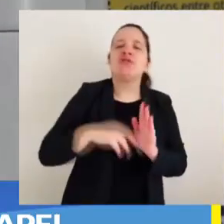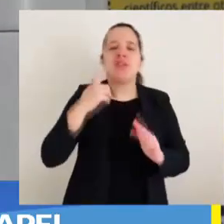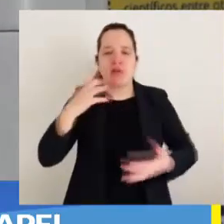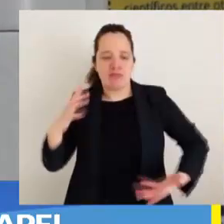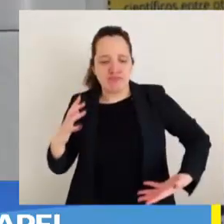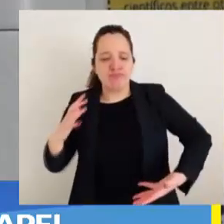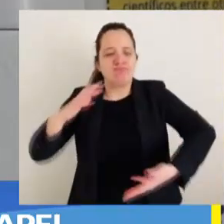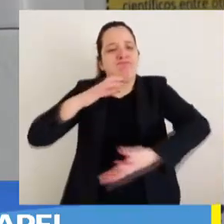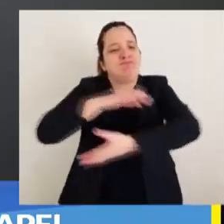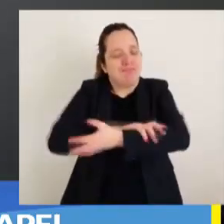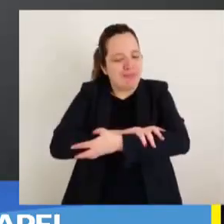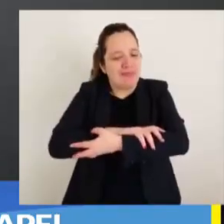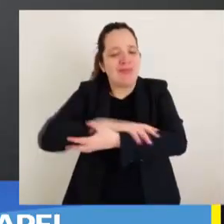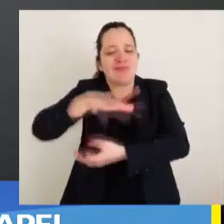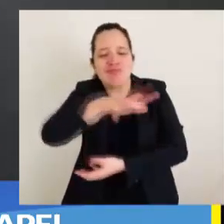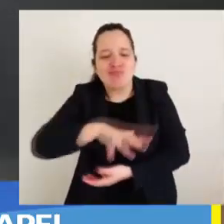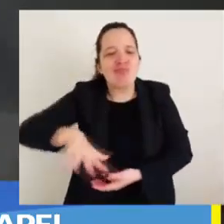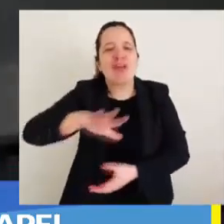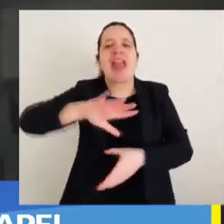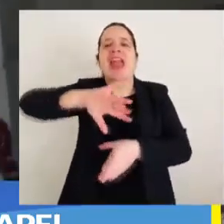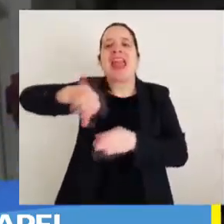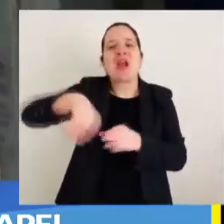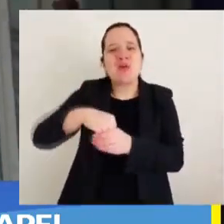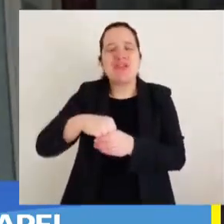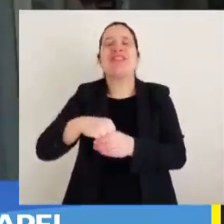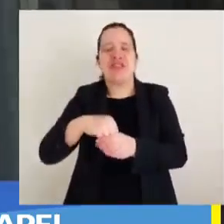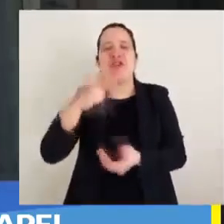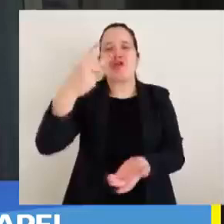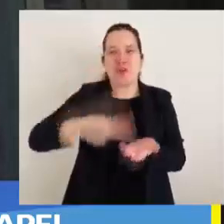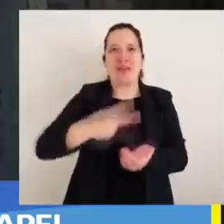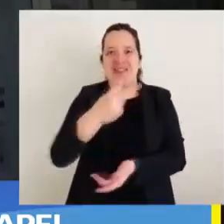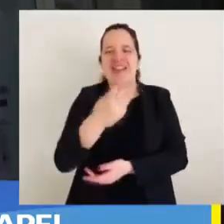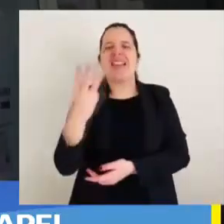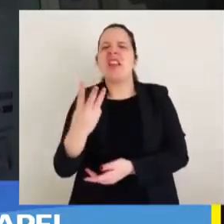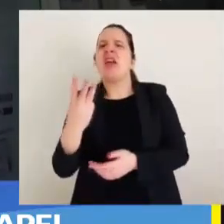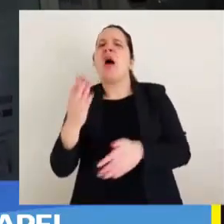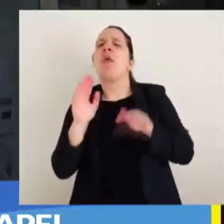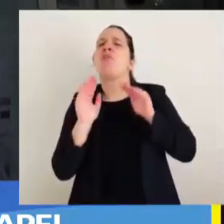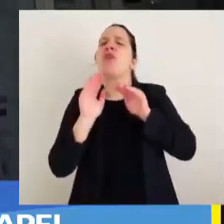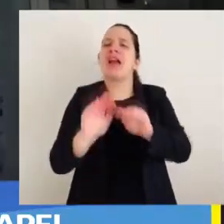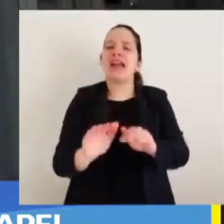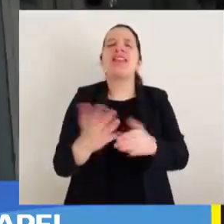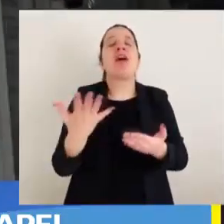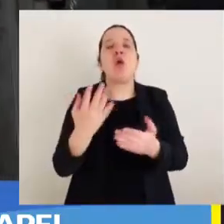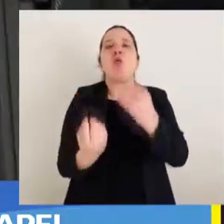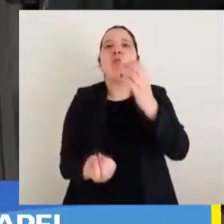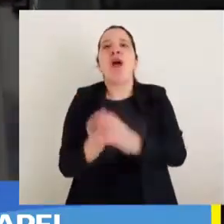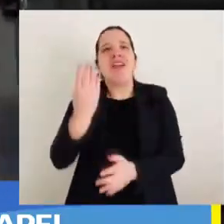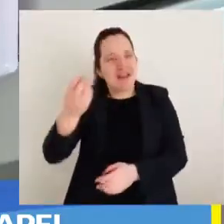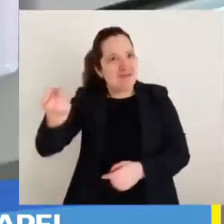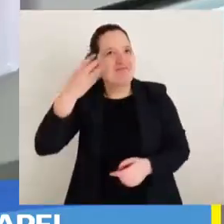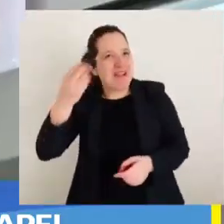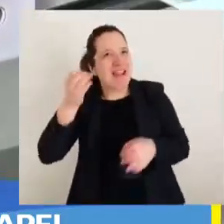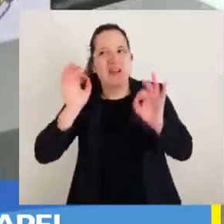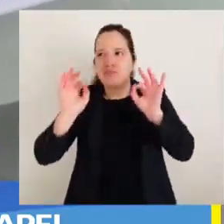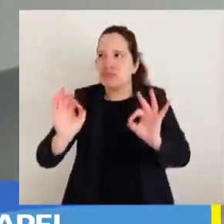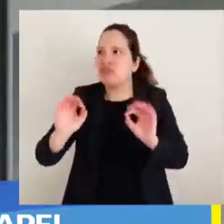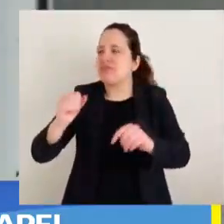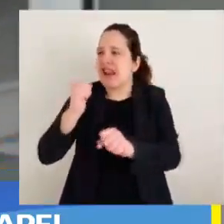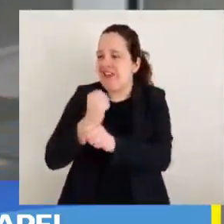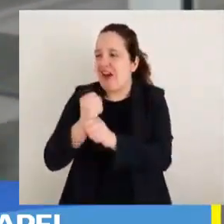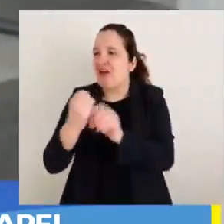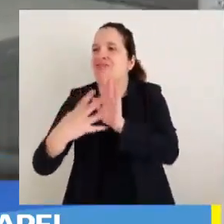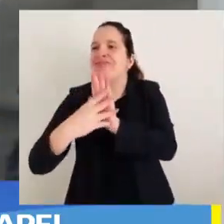Inclusivos en CESFAM Natucapel postuladas en el año 2023 al Programa de Apoyo a las Buenas Prácticas en Participación